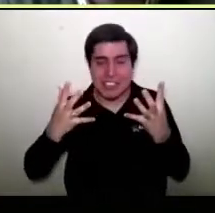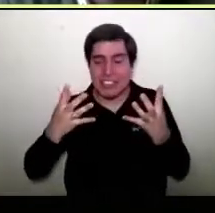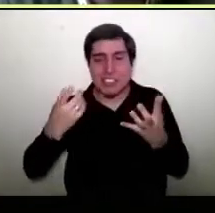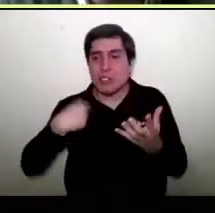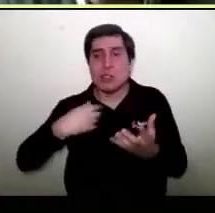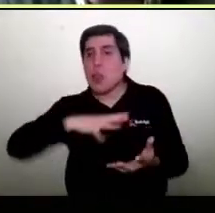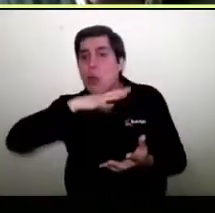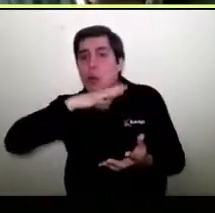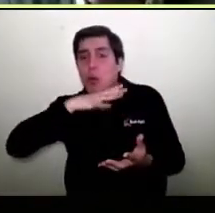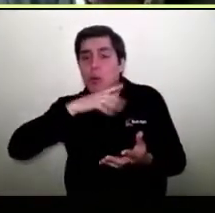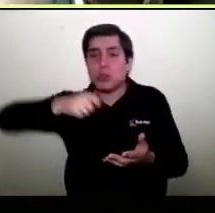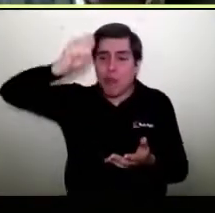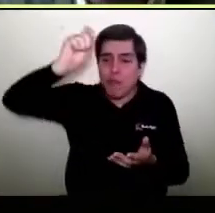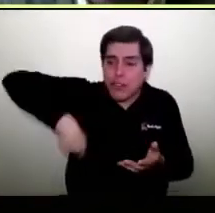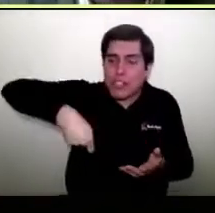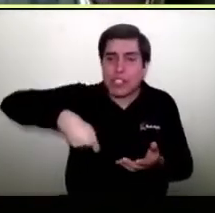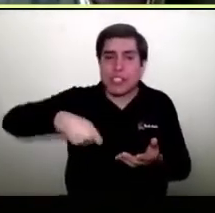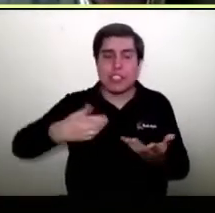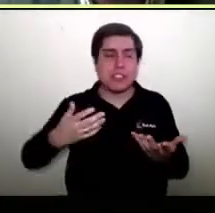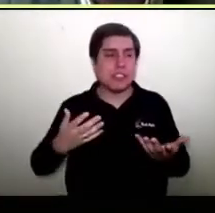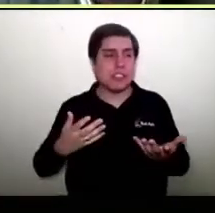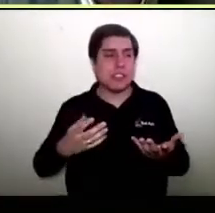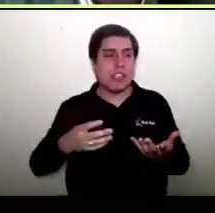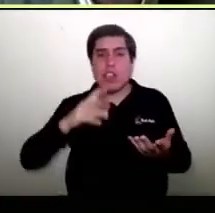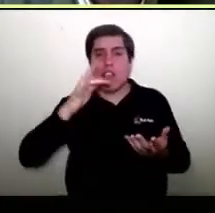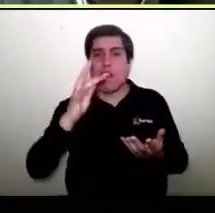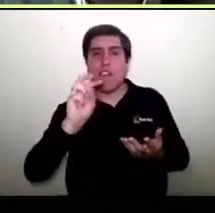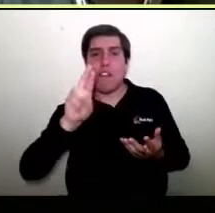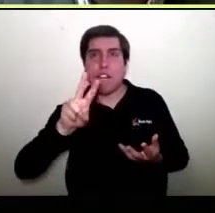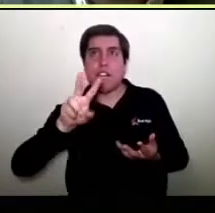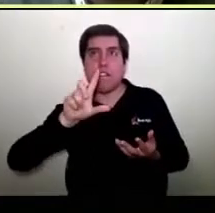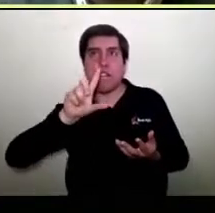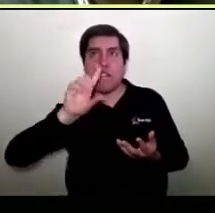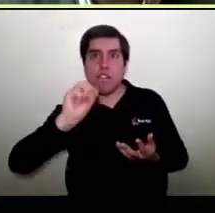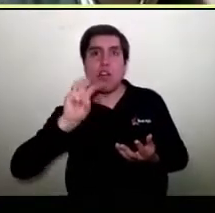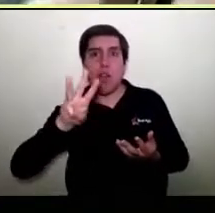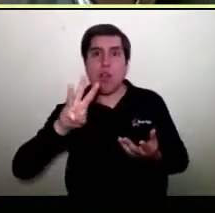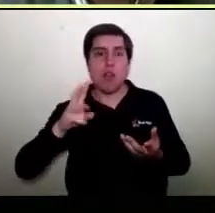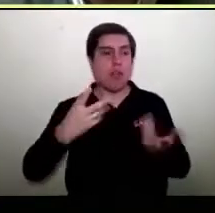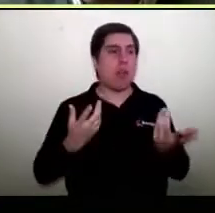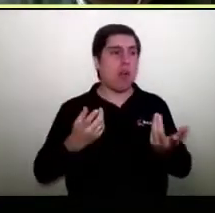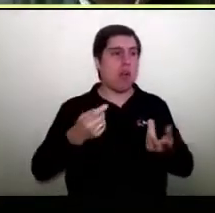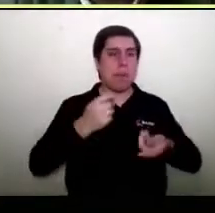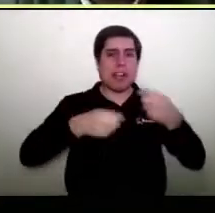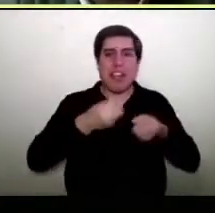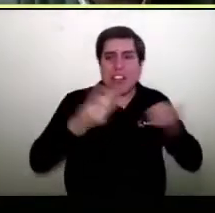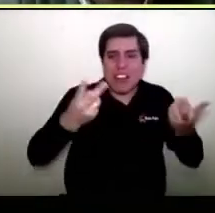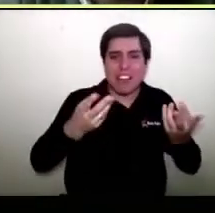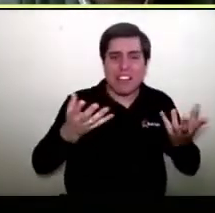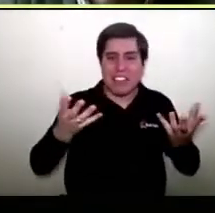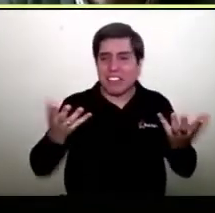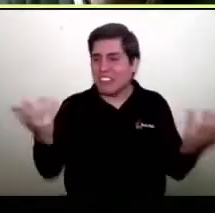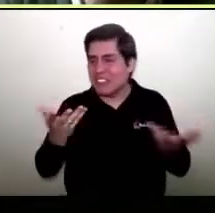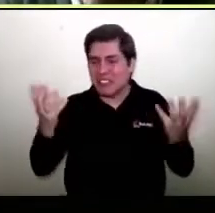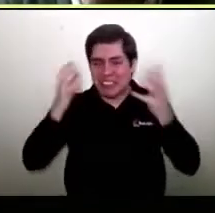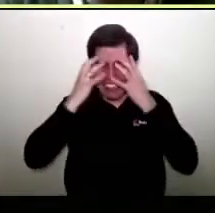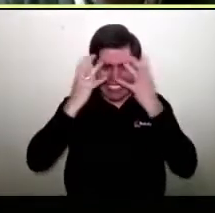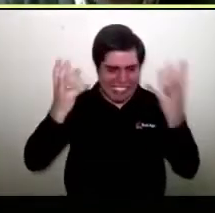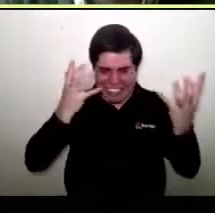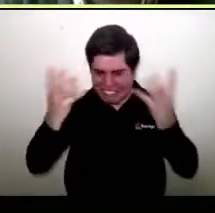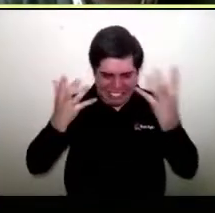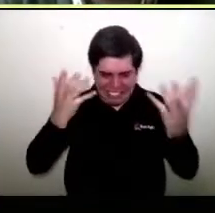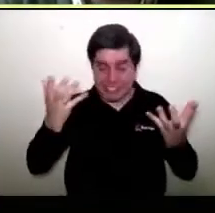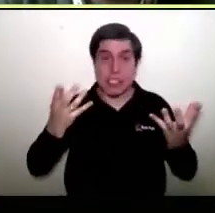voy a otro voy, voy a Flow, voy a Mercado Libre. ¿Qué hago? En el fondo, tantas